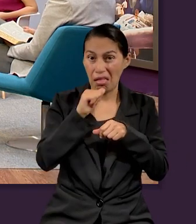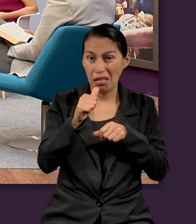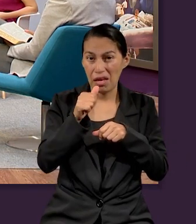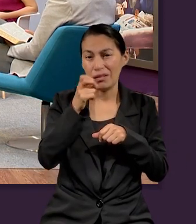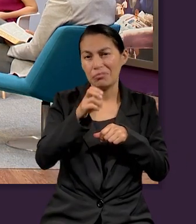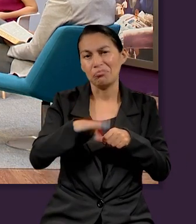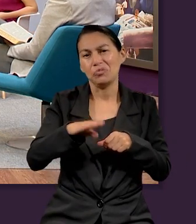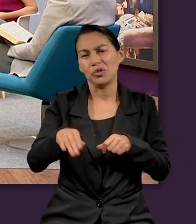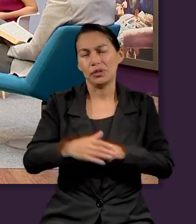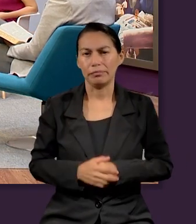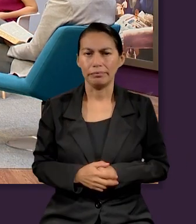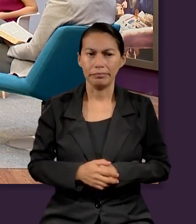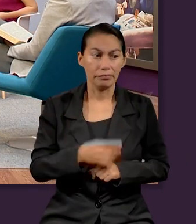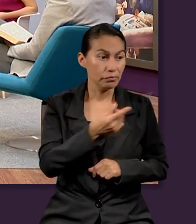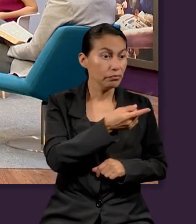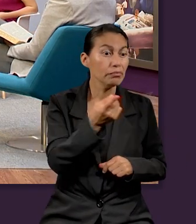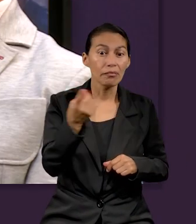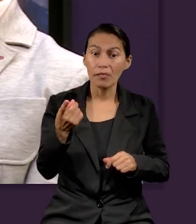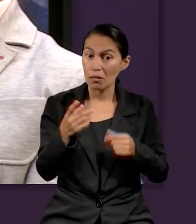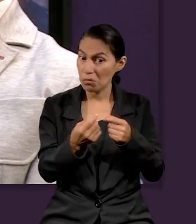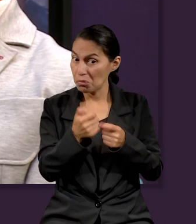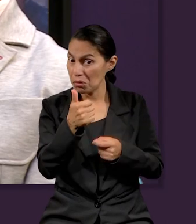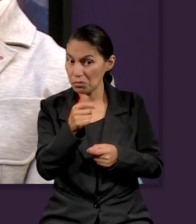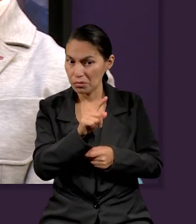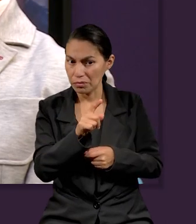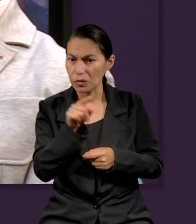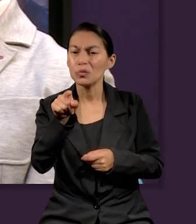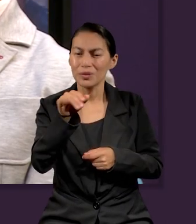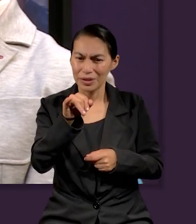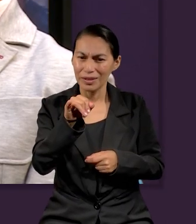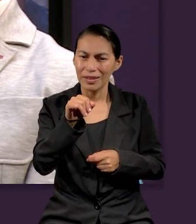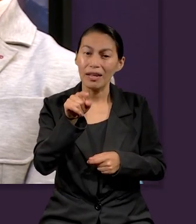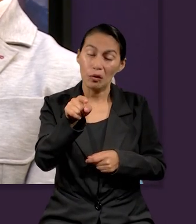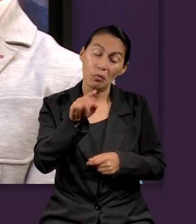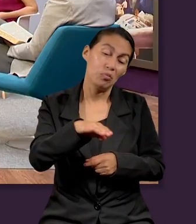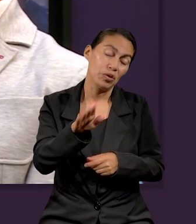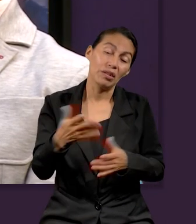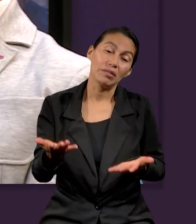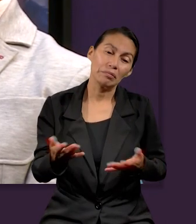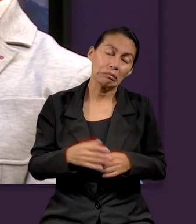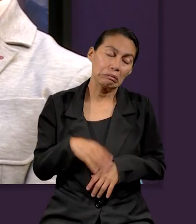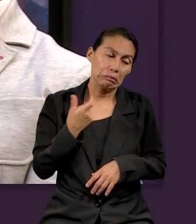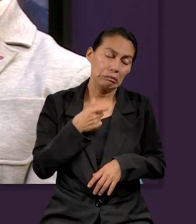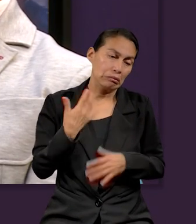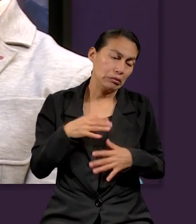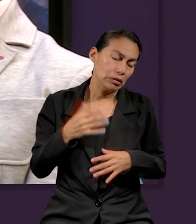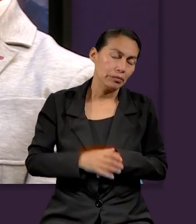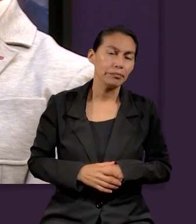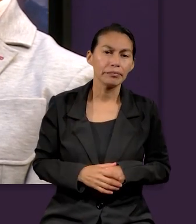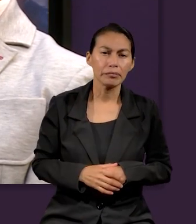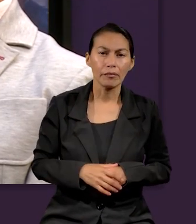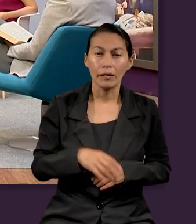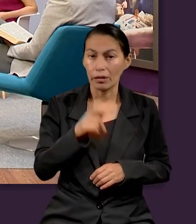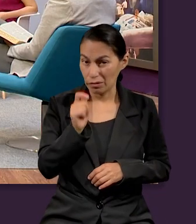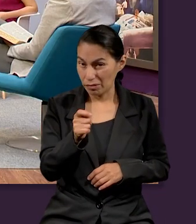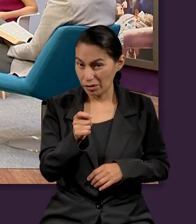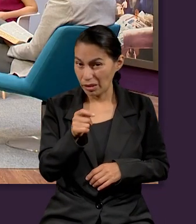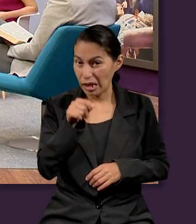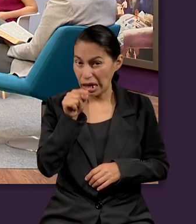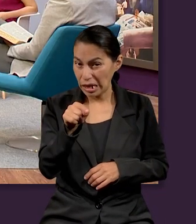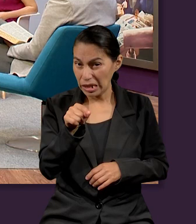Entonces, había que poner sangre sí o sí. Y es una decisión. A ver, ahí empieza la salvación,